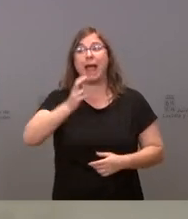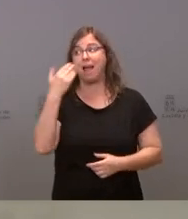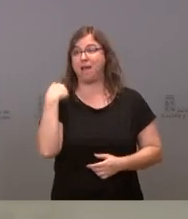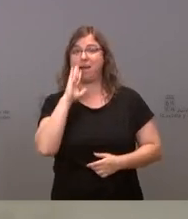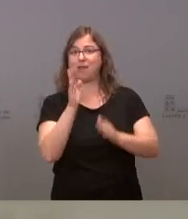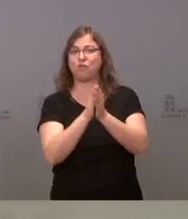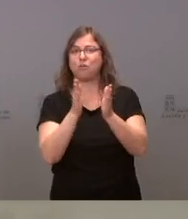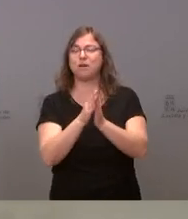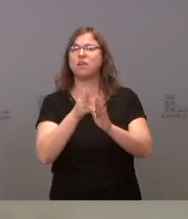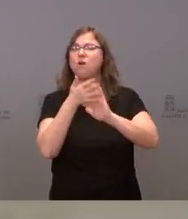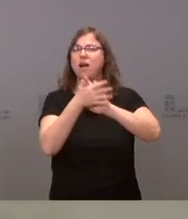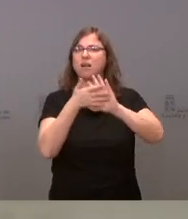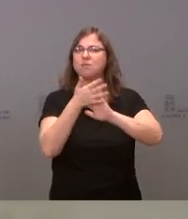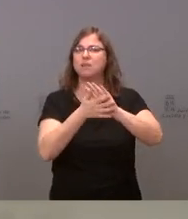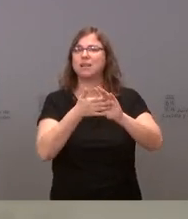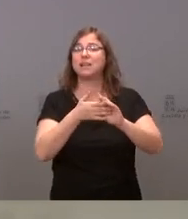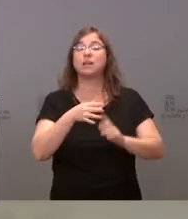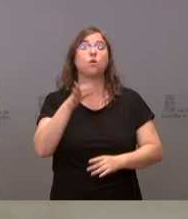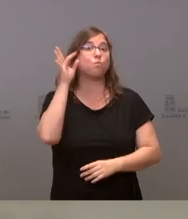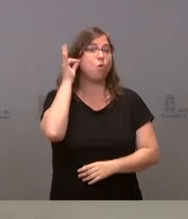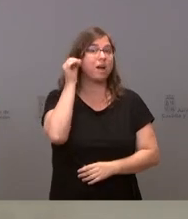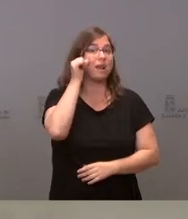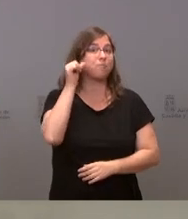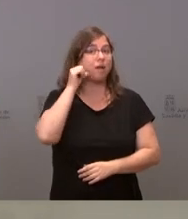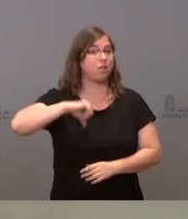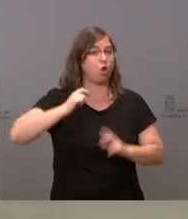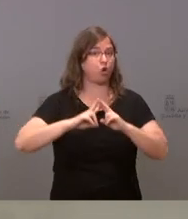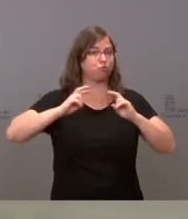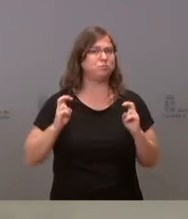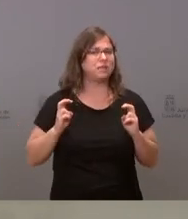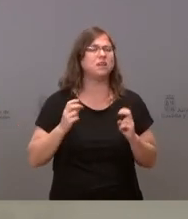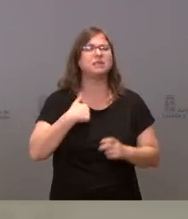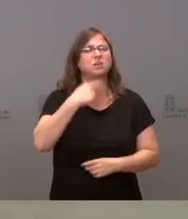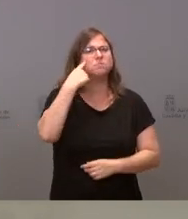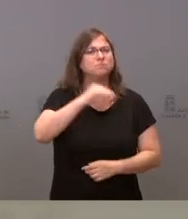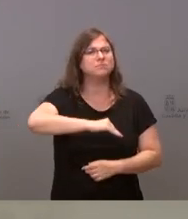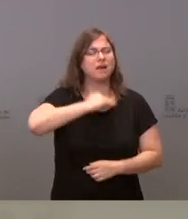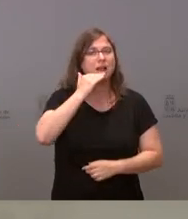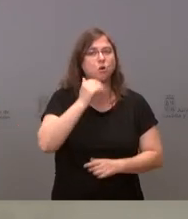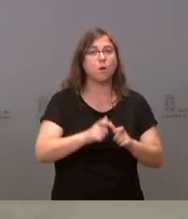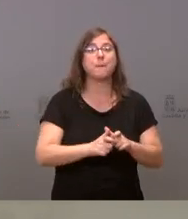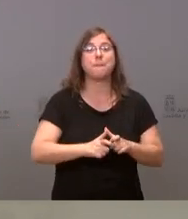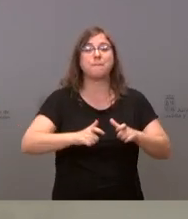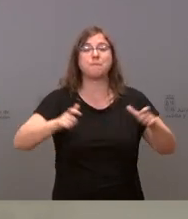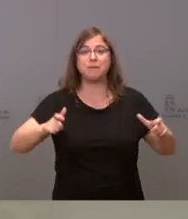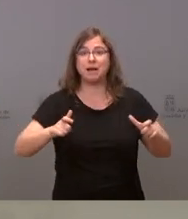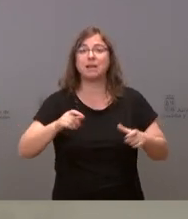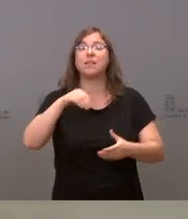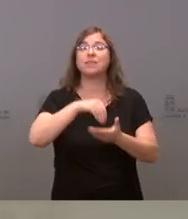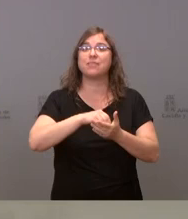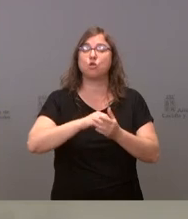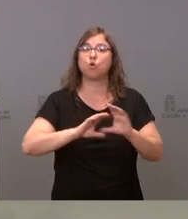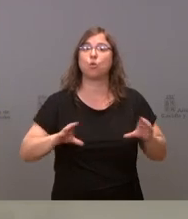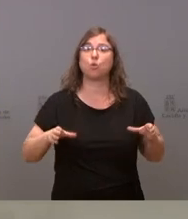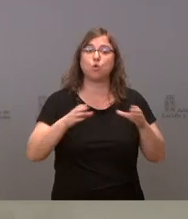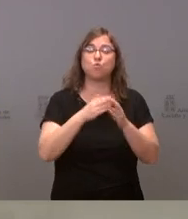hablaba de ingresos de mujeres embarazadas. Yo quería que nos dijera si ha notado un incremento de incidencia de COVID en el colectivo